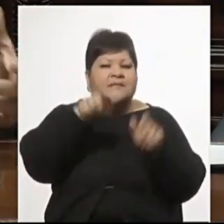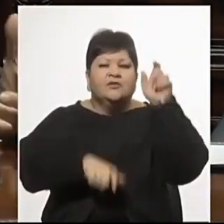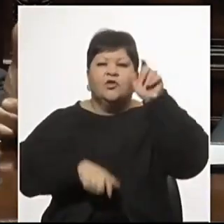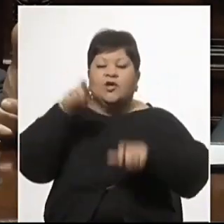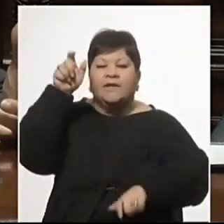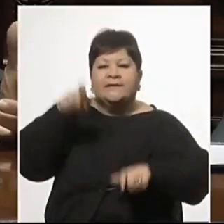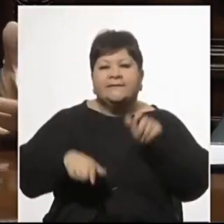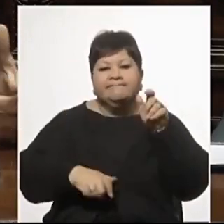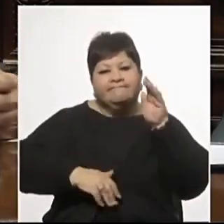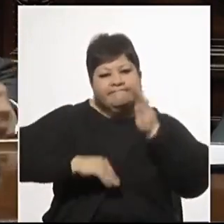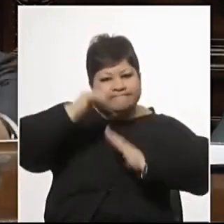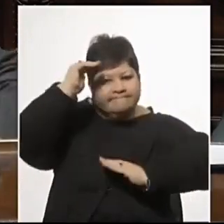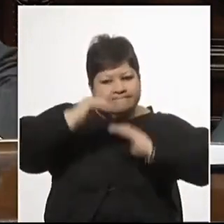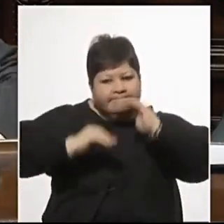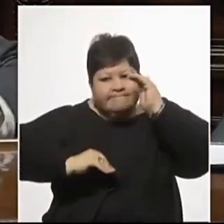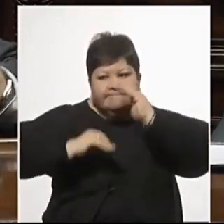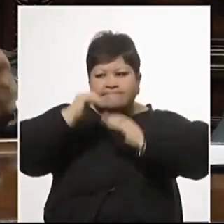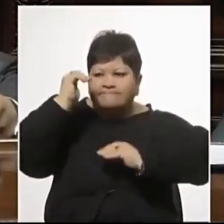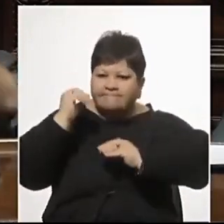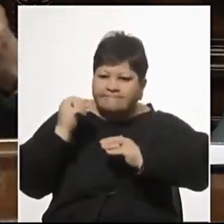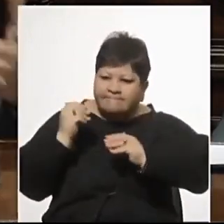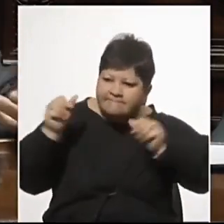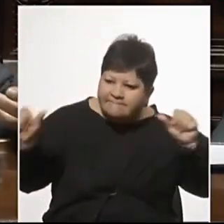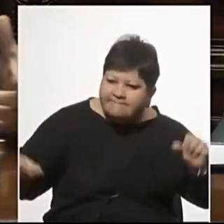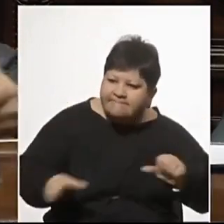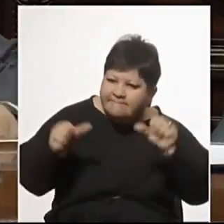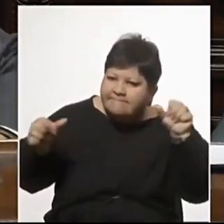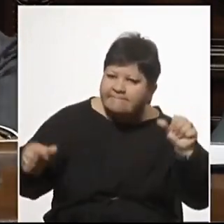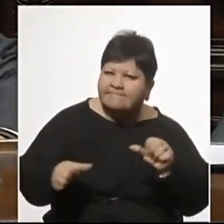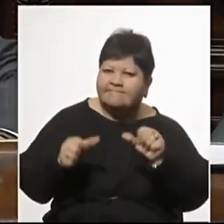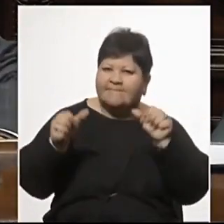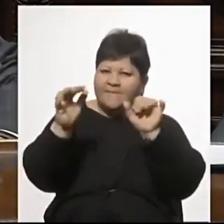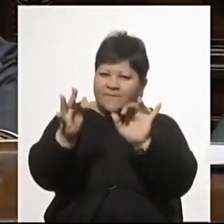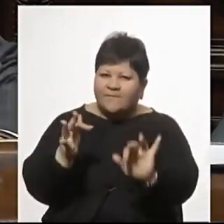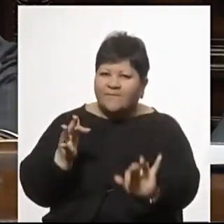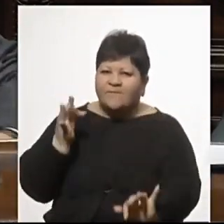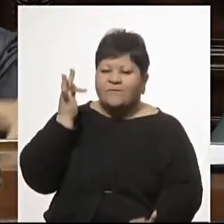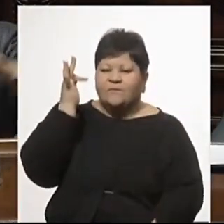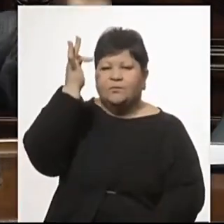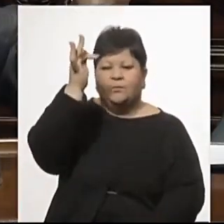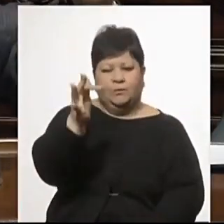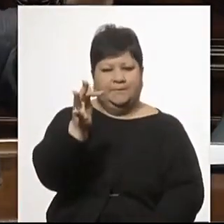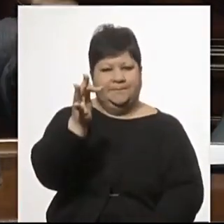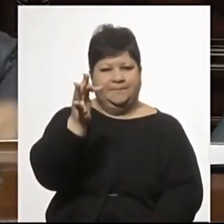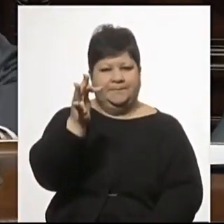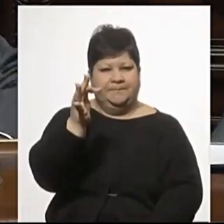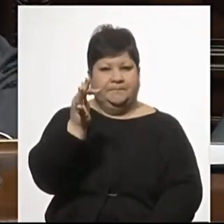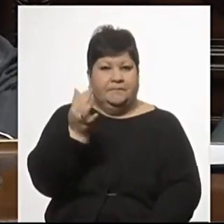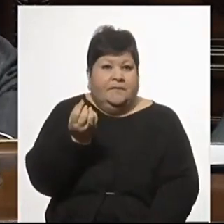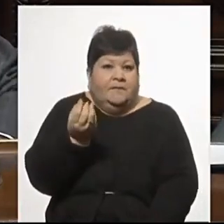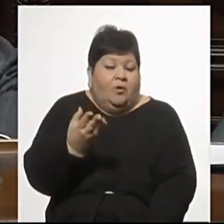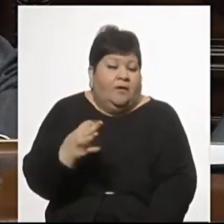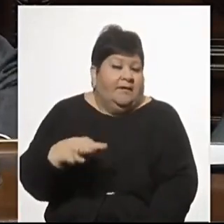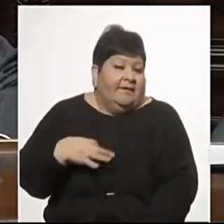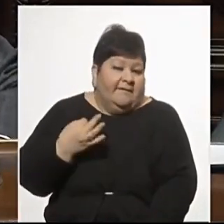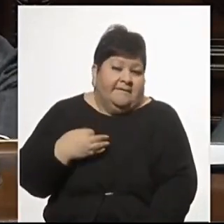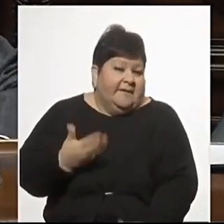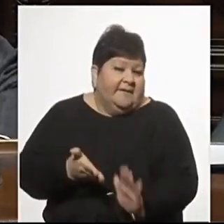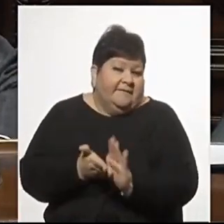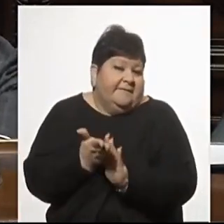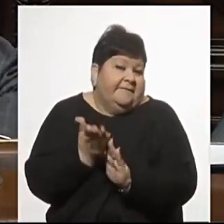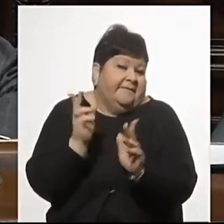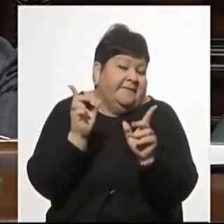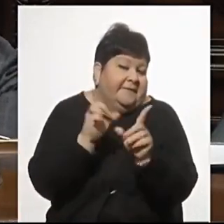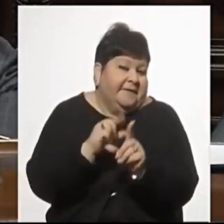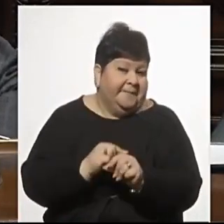construir ayudar a construir el porvenir ya que la vida se nos va y es inevitable pero